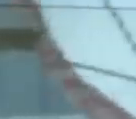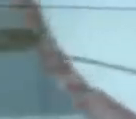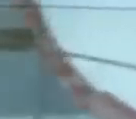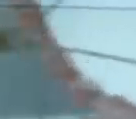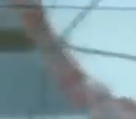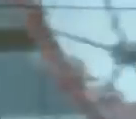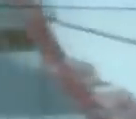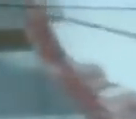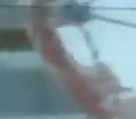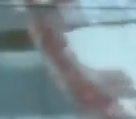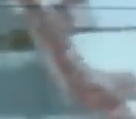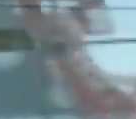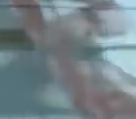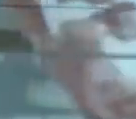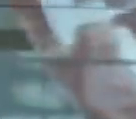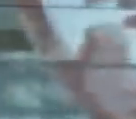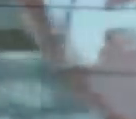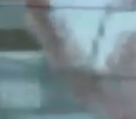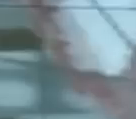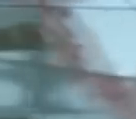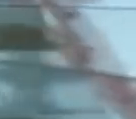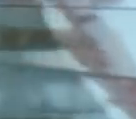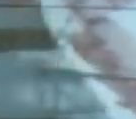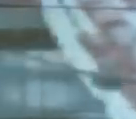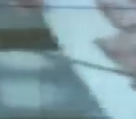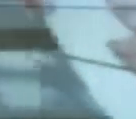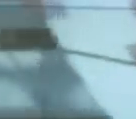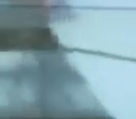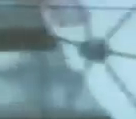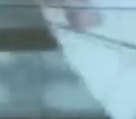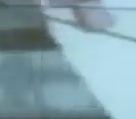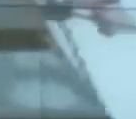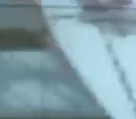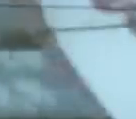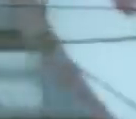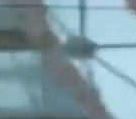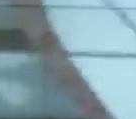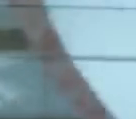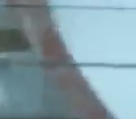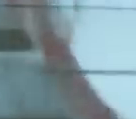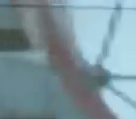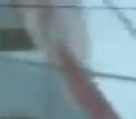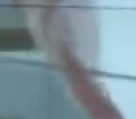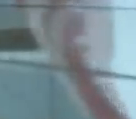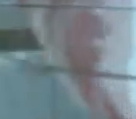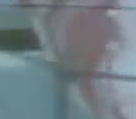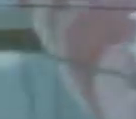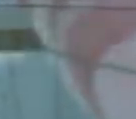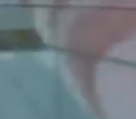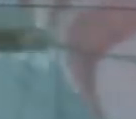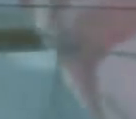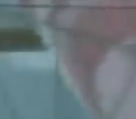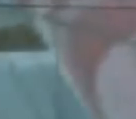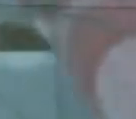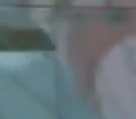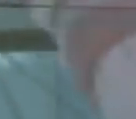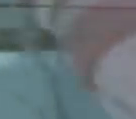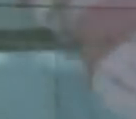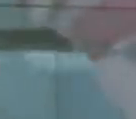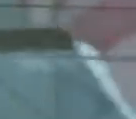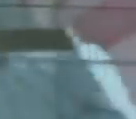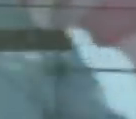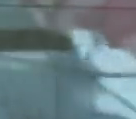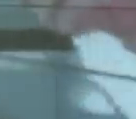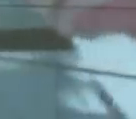fiabilidad, la seguridad de todos y cada uno de los pasos de la elección. Durante la campaña también estuvieron acá presentes en